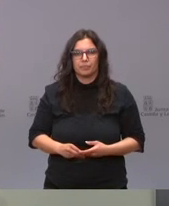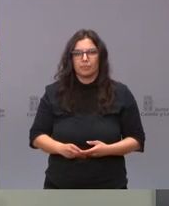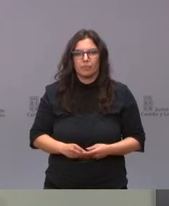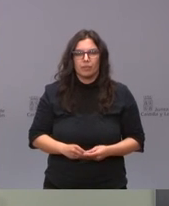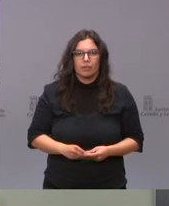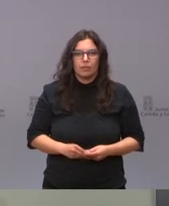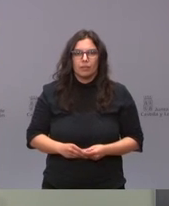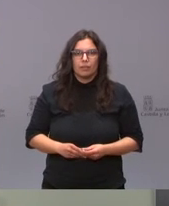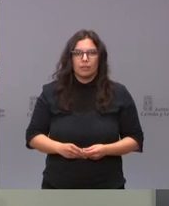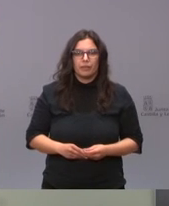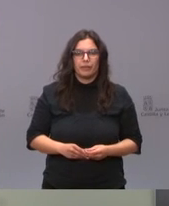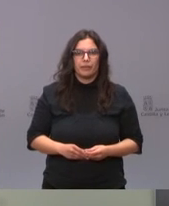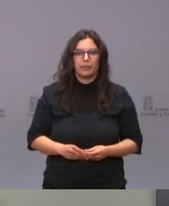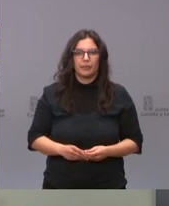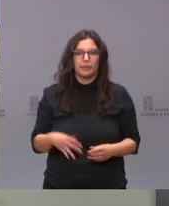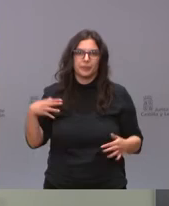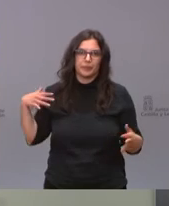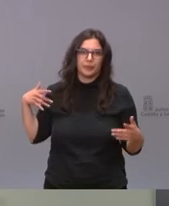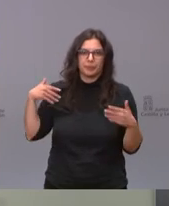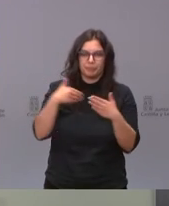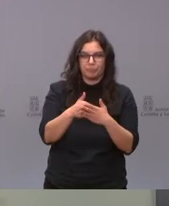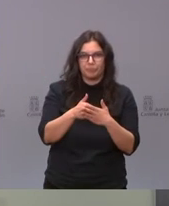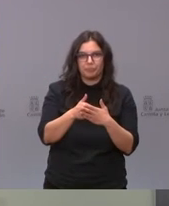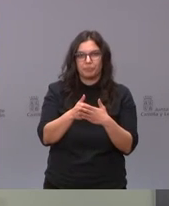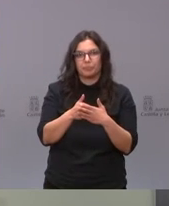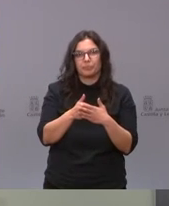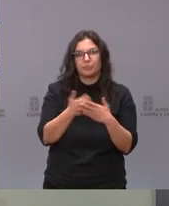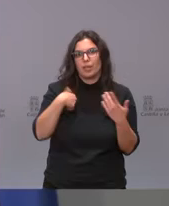a lo largo de esta crisis y ya llevamos más de un año